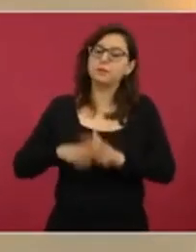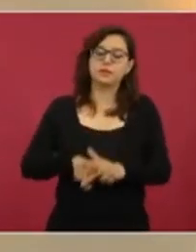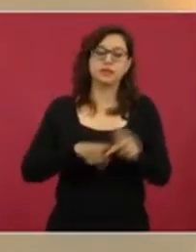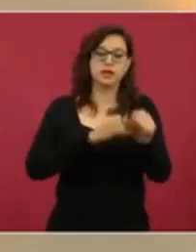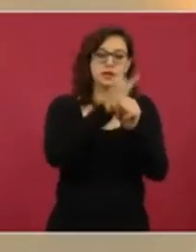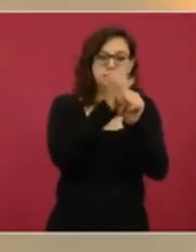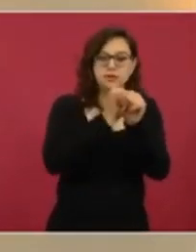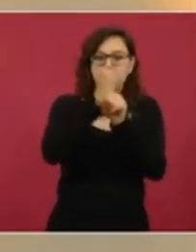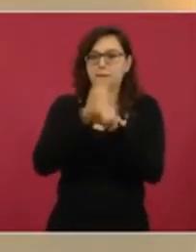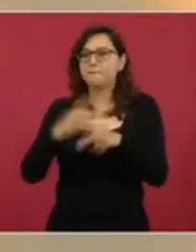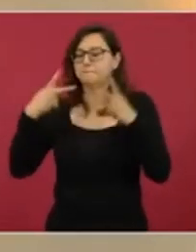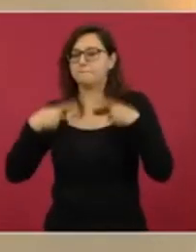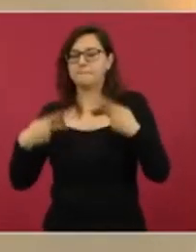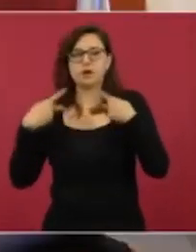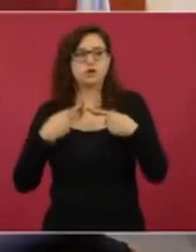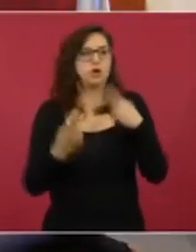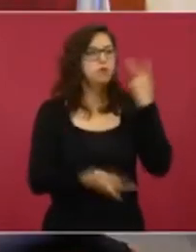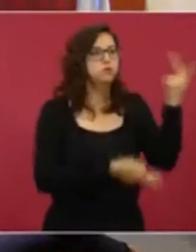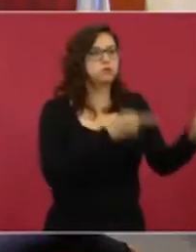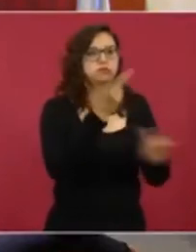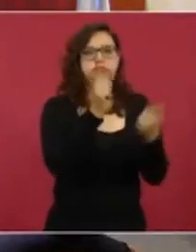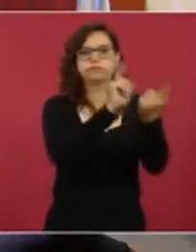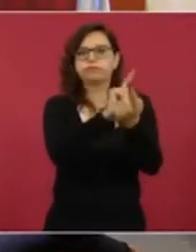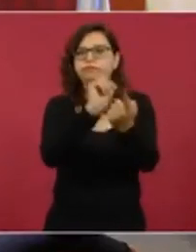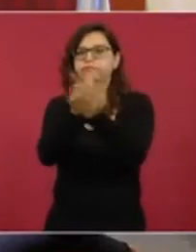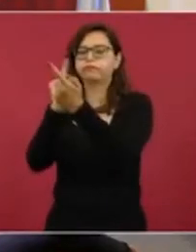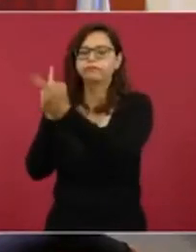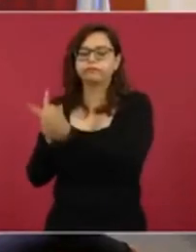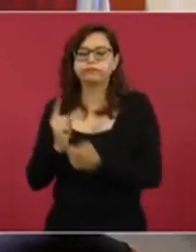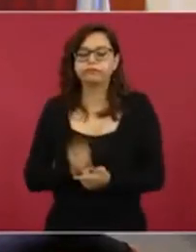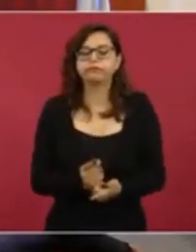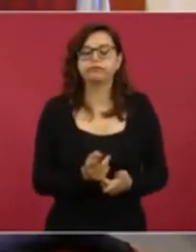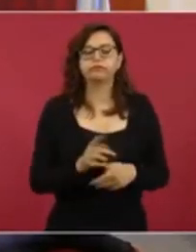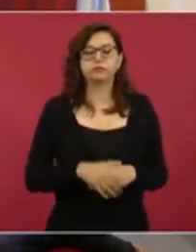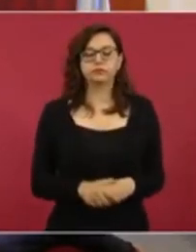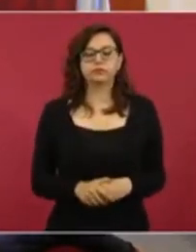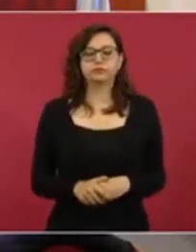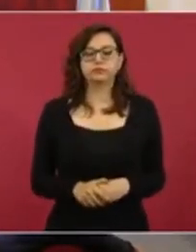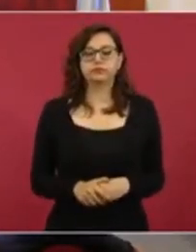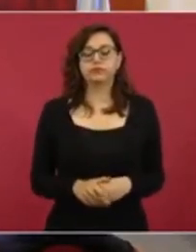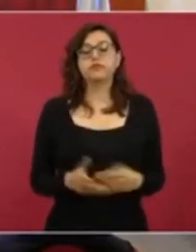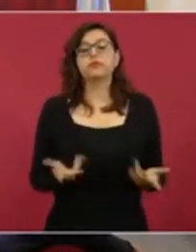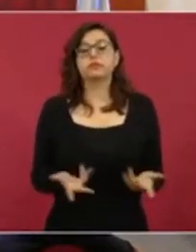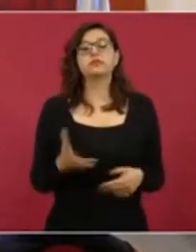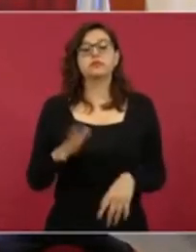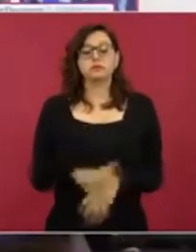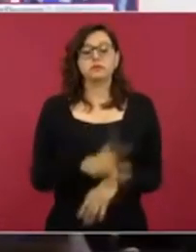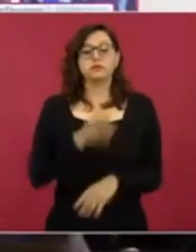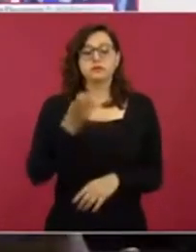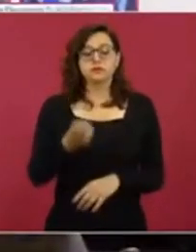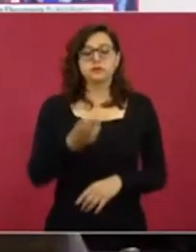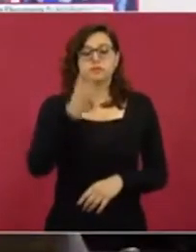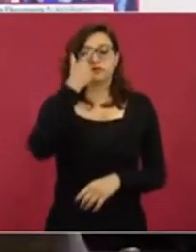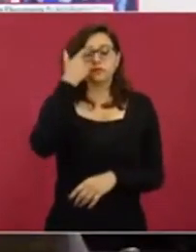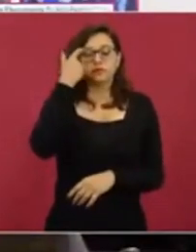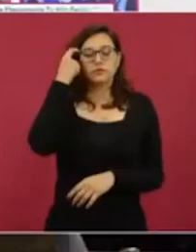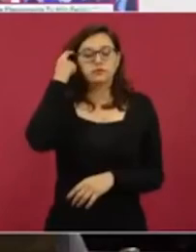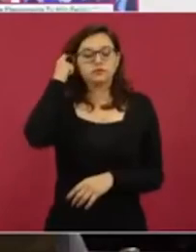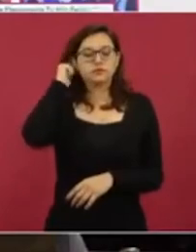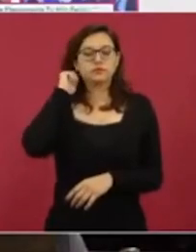testimonios y empezar a desahogar las investigaciones. A partir de este trabajo vamos a